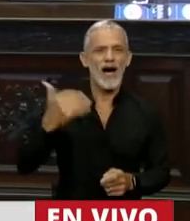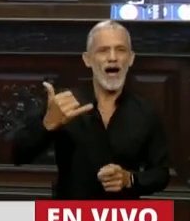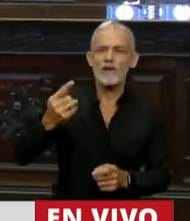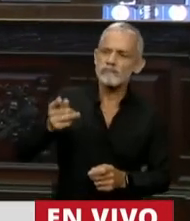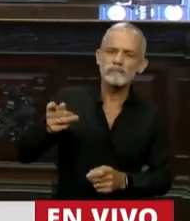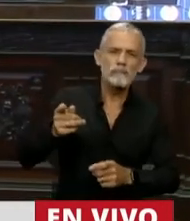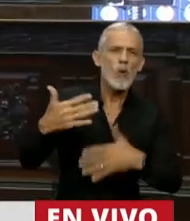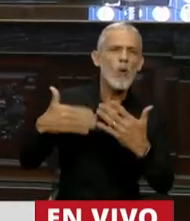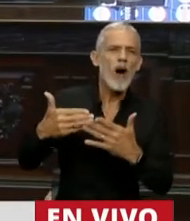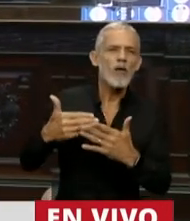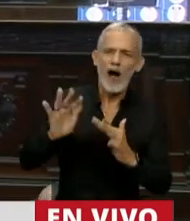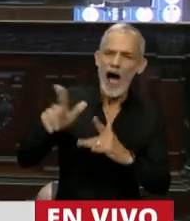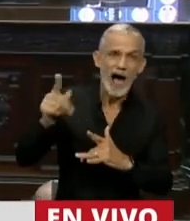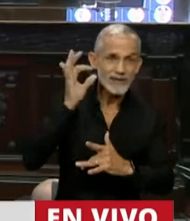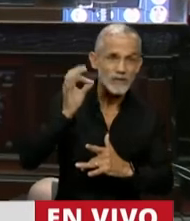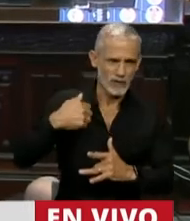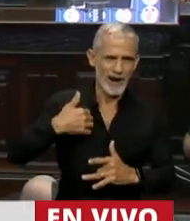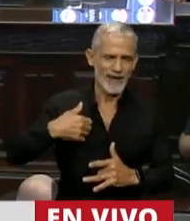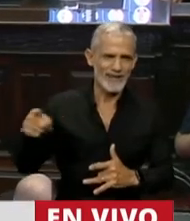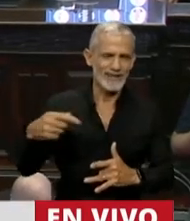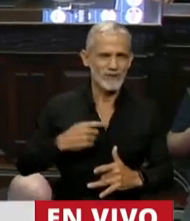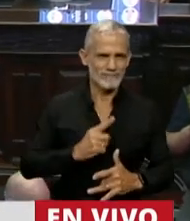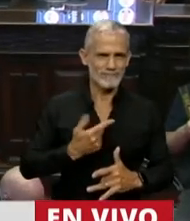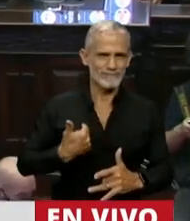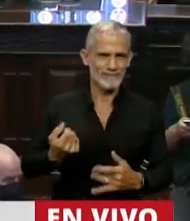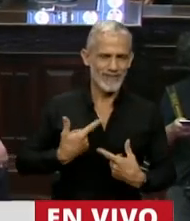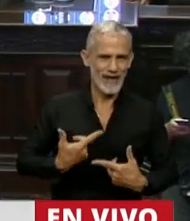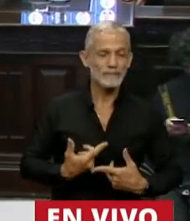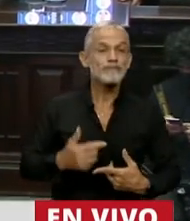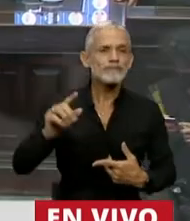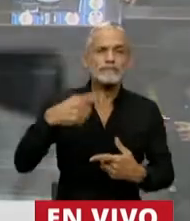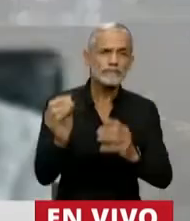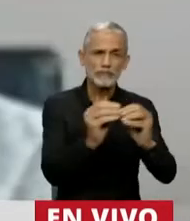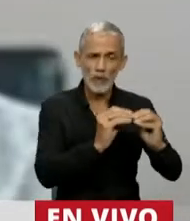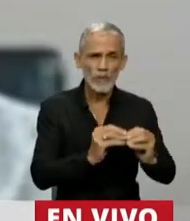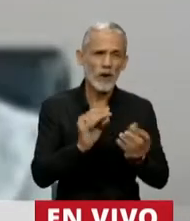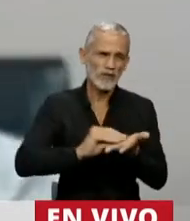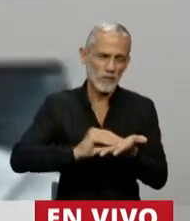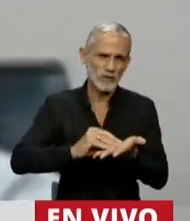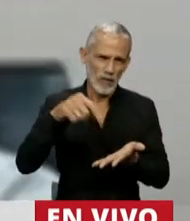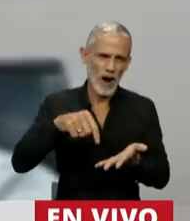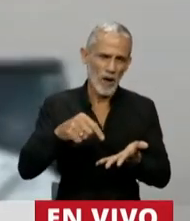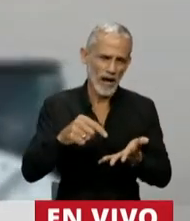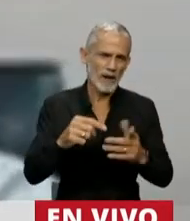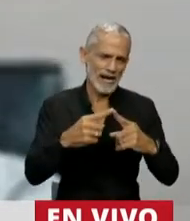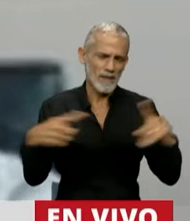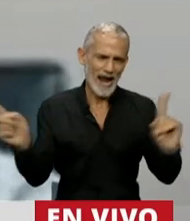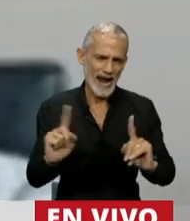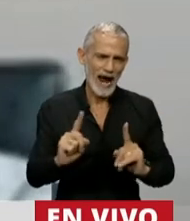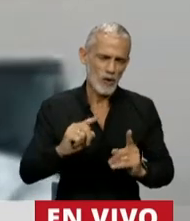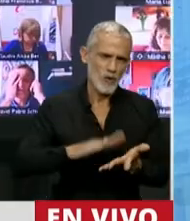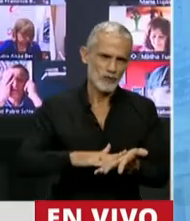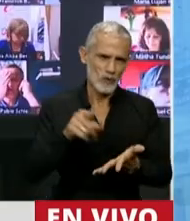jugador como Diego Armando Maradona. Tal vez otros compañeros y compañeras se van a explayar más.